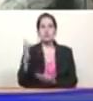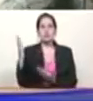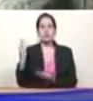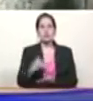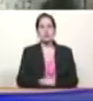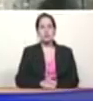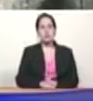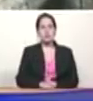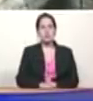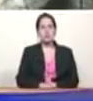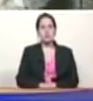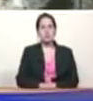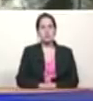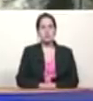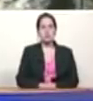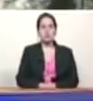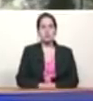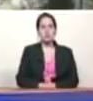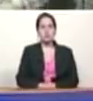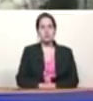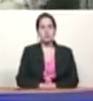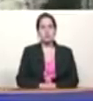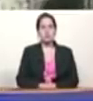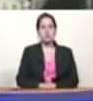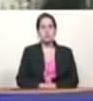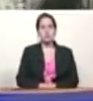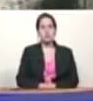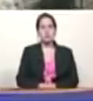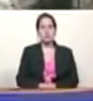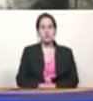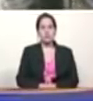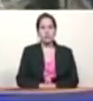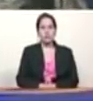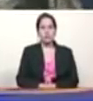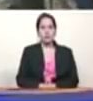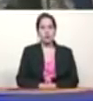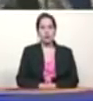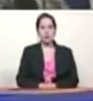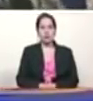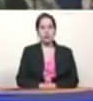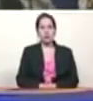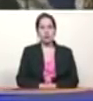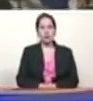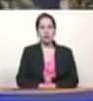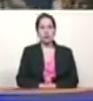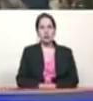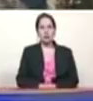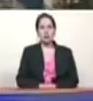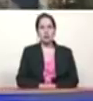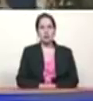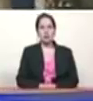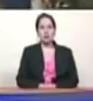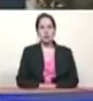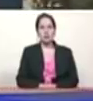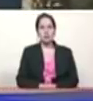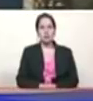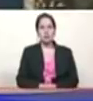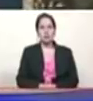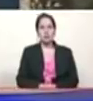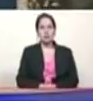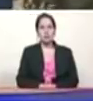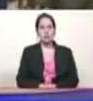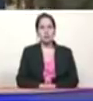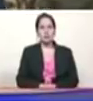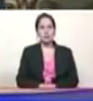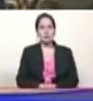de calabozo me aprendí de tu belleza cuando te pega la brisa tu rama te gamaquea y te dibuja el paisaje